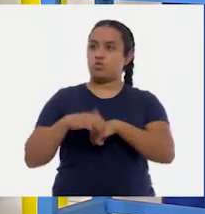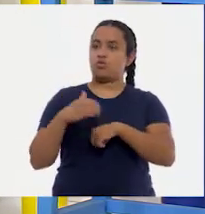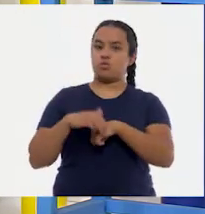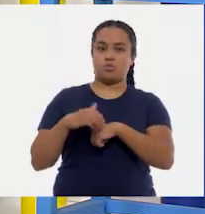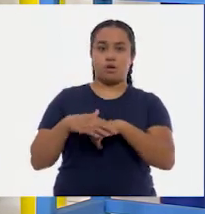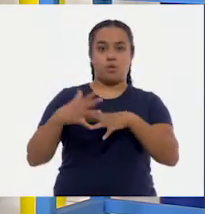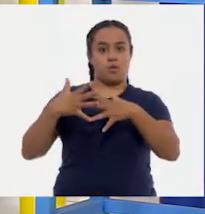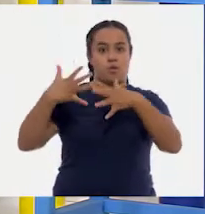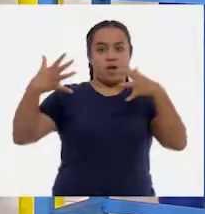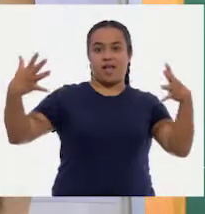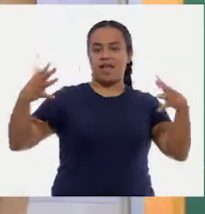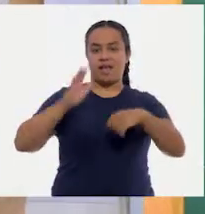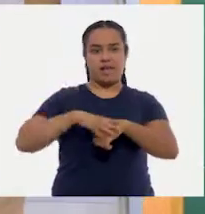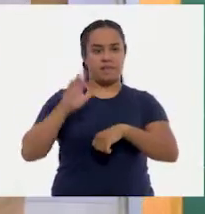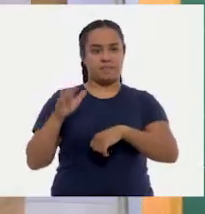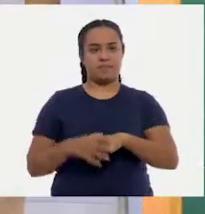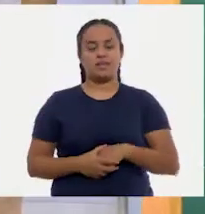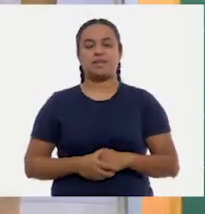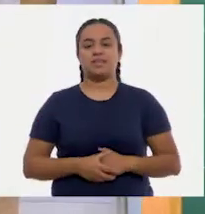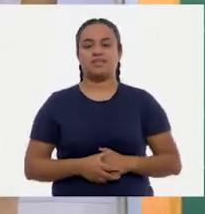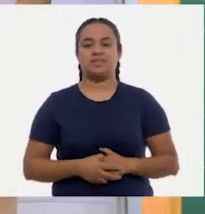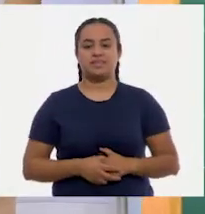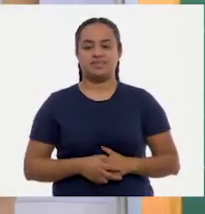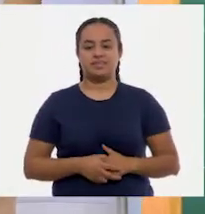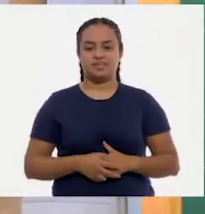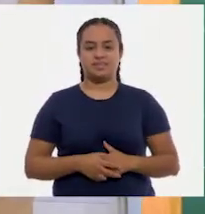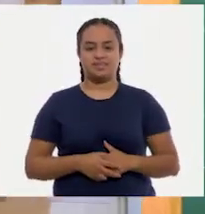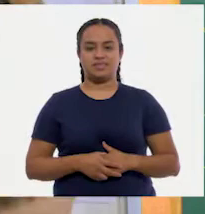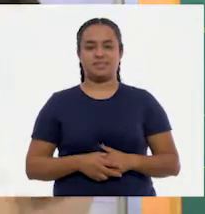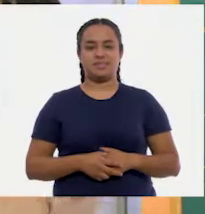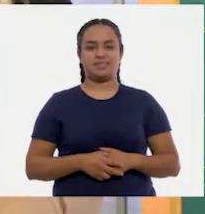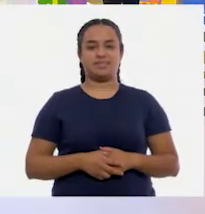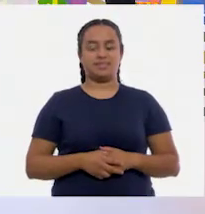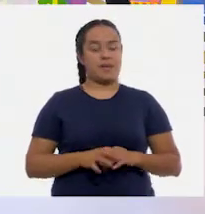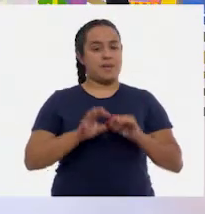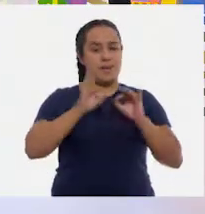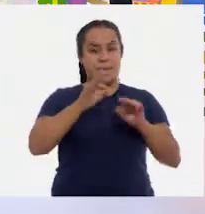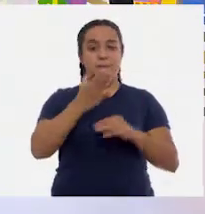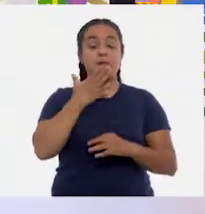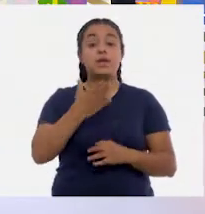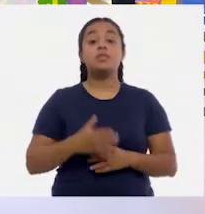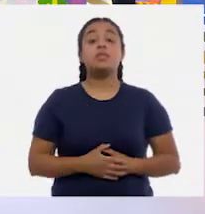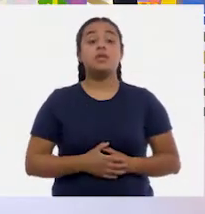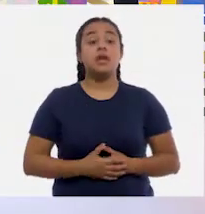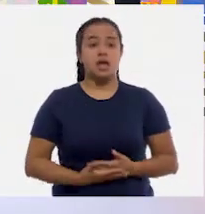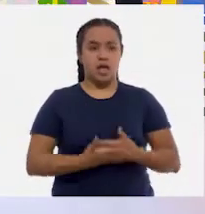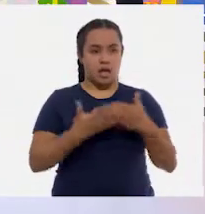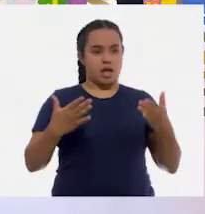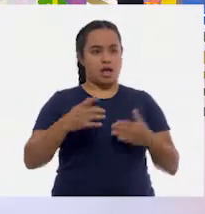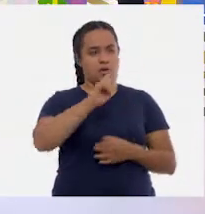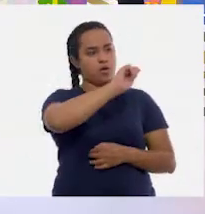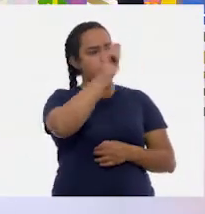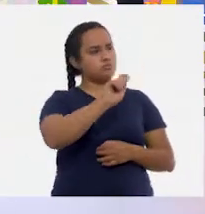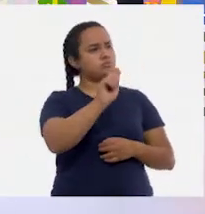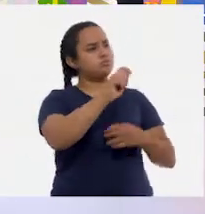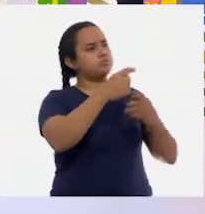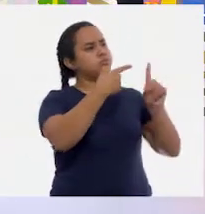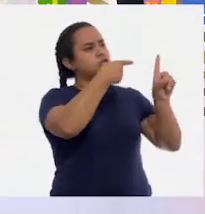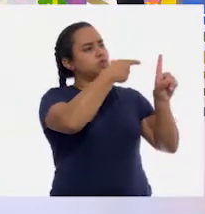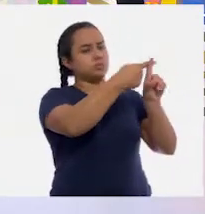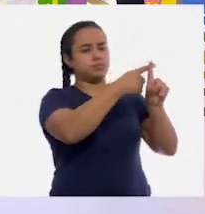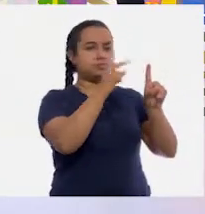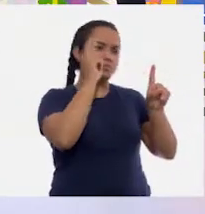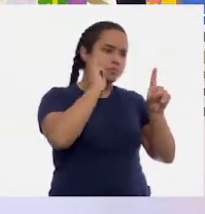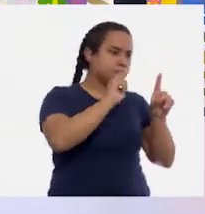grande. Más grande. Más Muy bien, vamos a hacer en el pizarrón la suma y